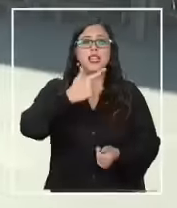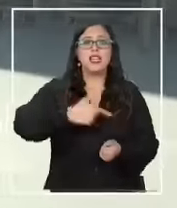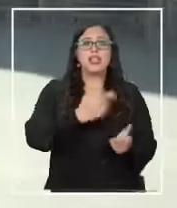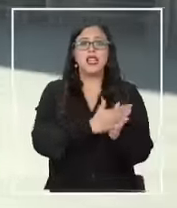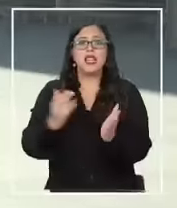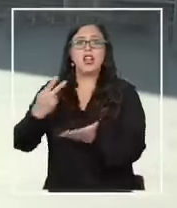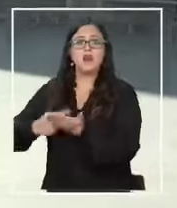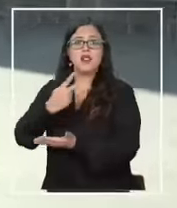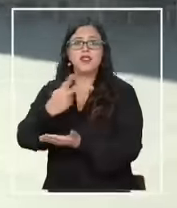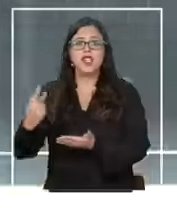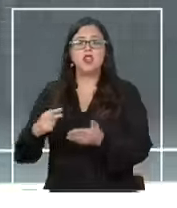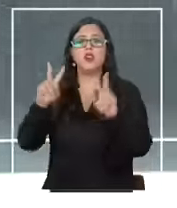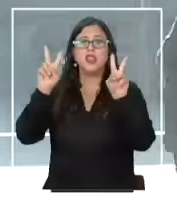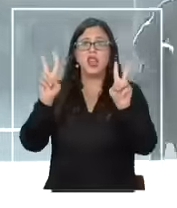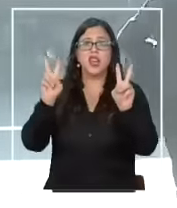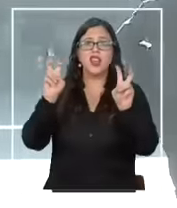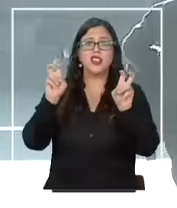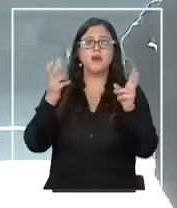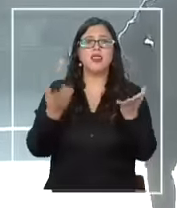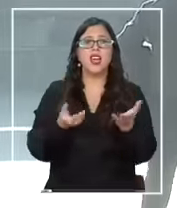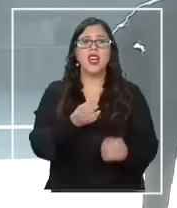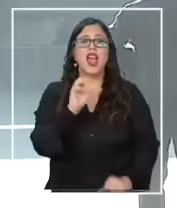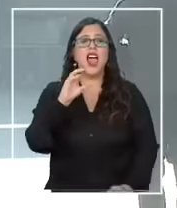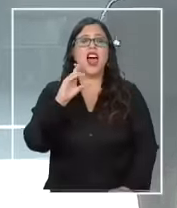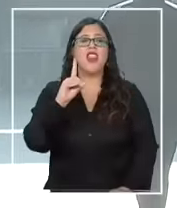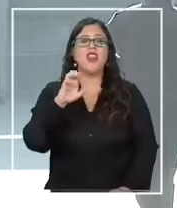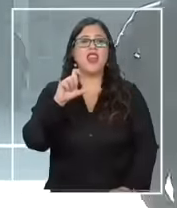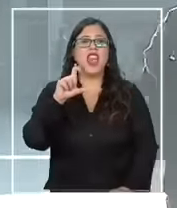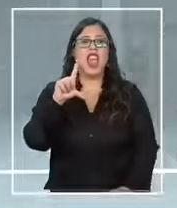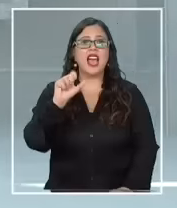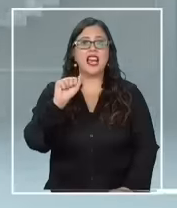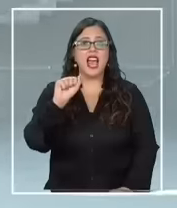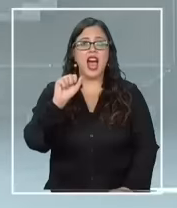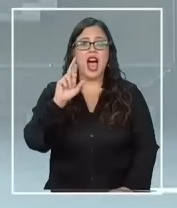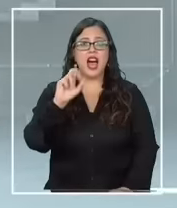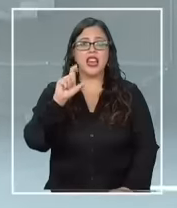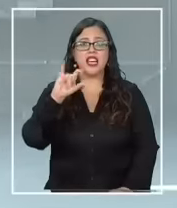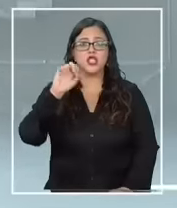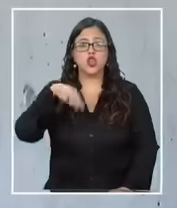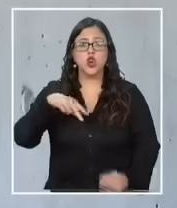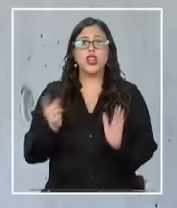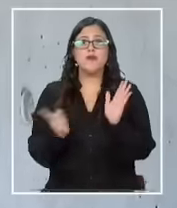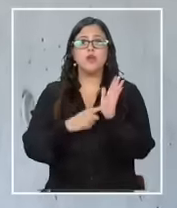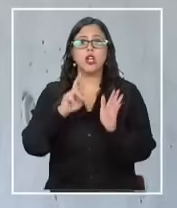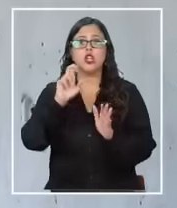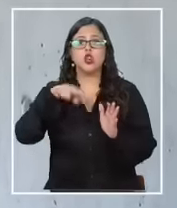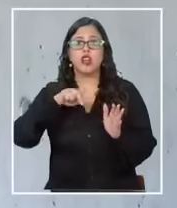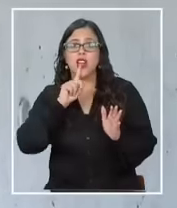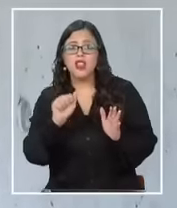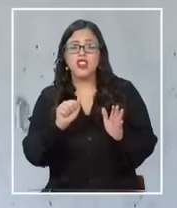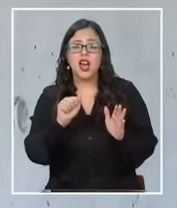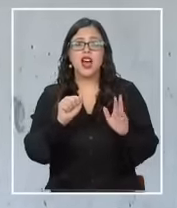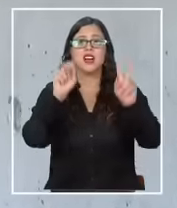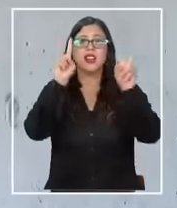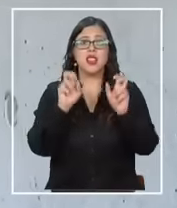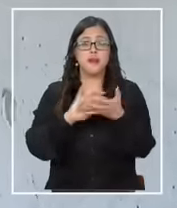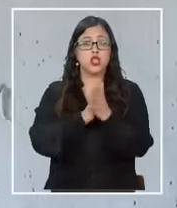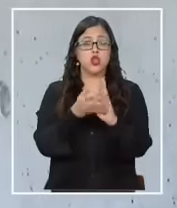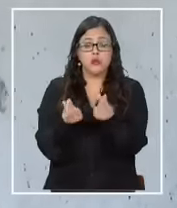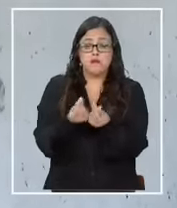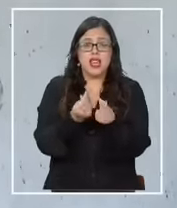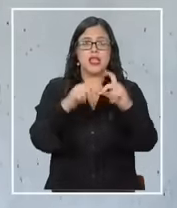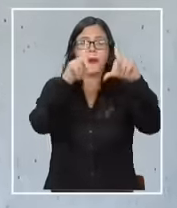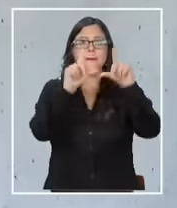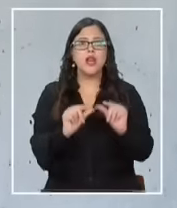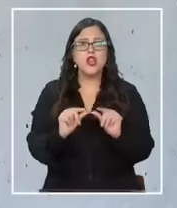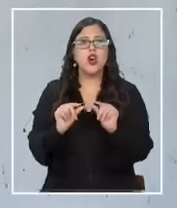presentó declaraciones anuales de impuestos a la renta maliciosamente incompletos. Es decir, la liquidación que ingresaba era